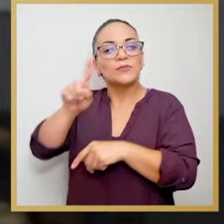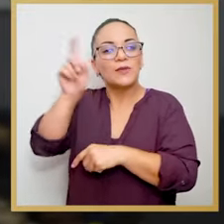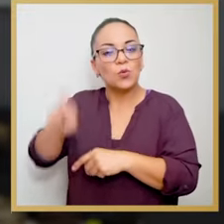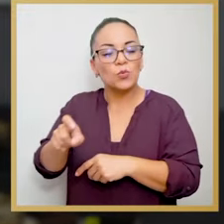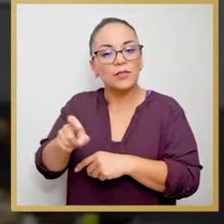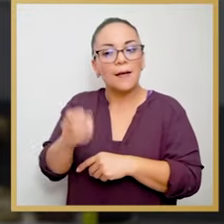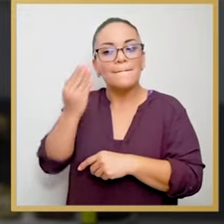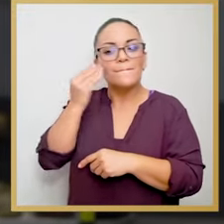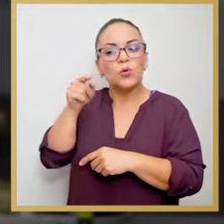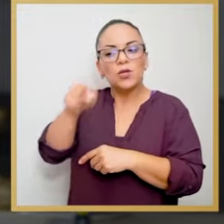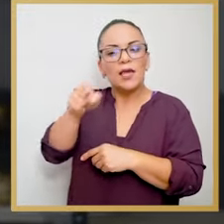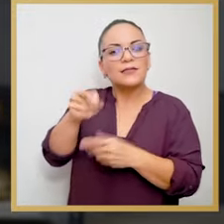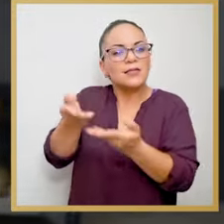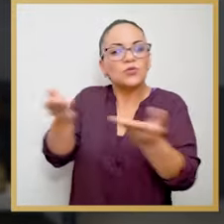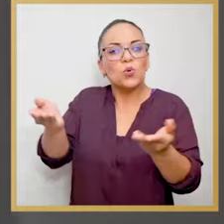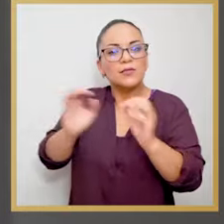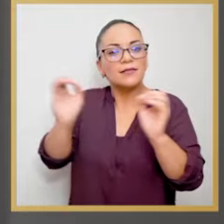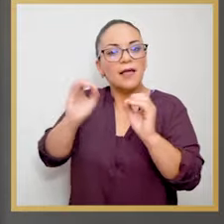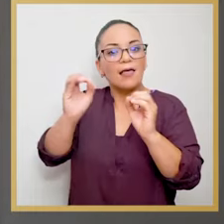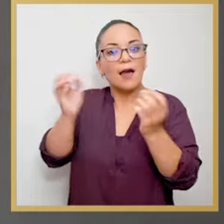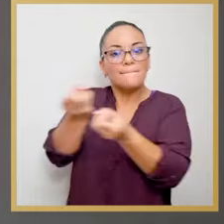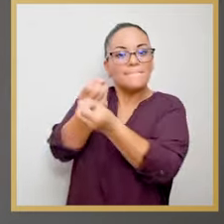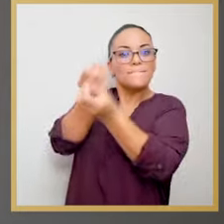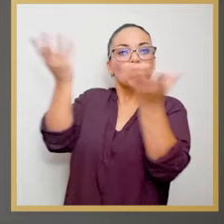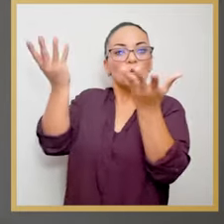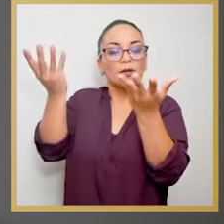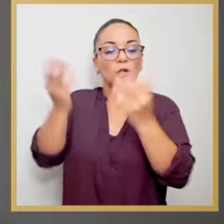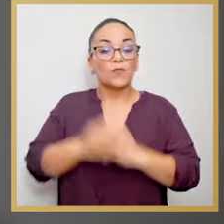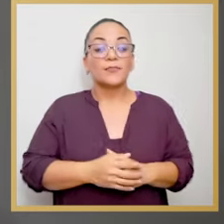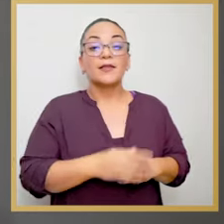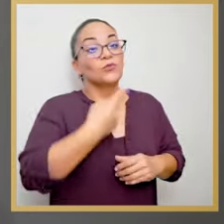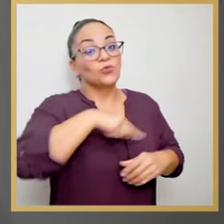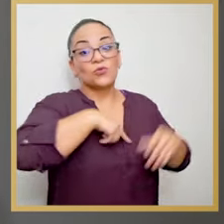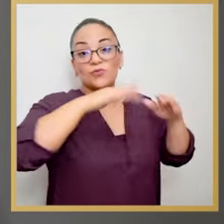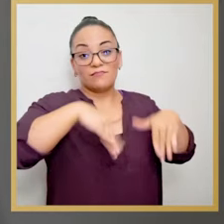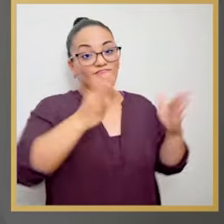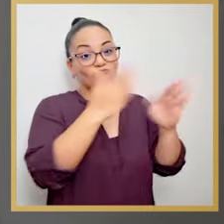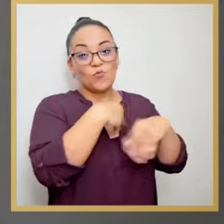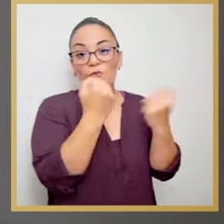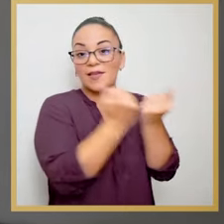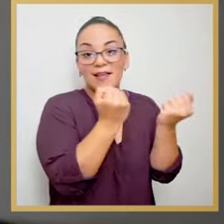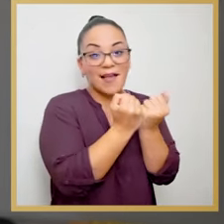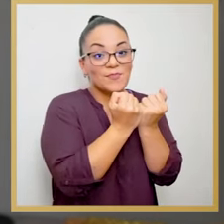se preguntan, ¿por qué esto no está en exhibición? Porque no tenemos espacio.